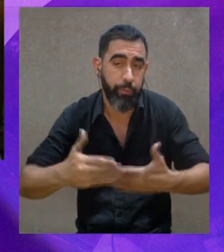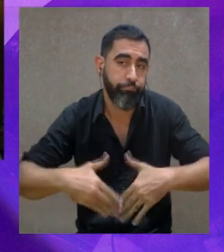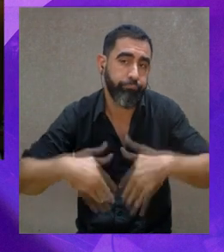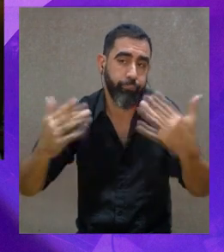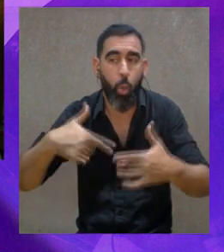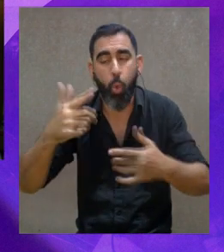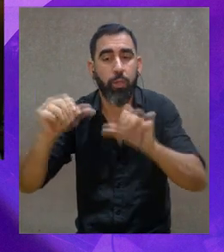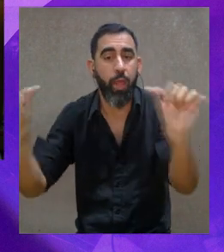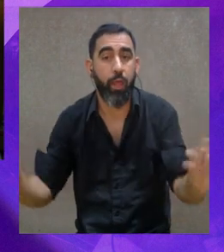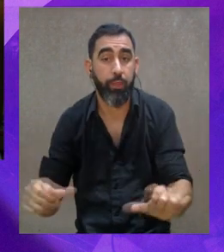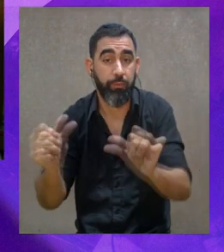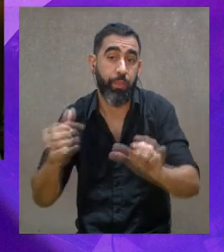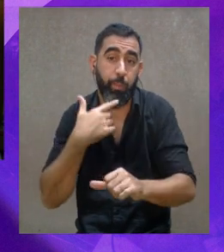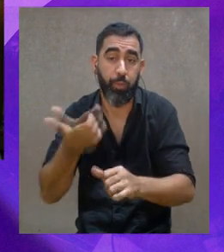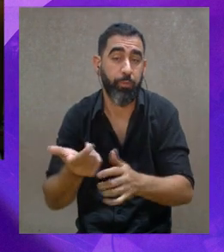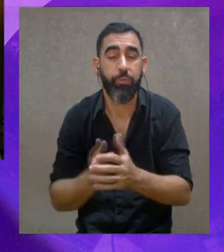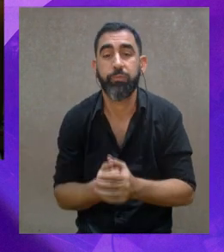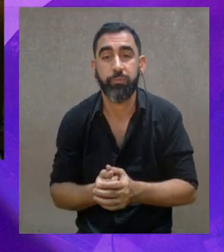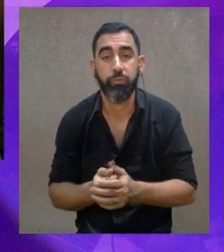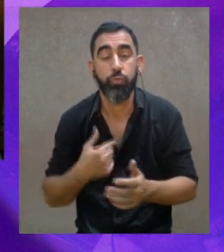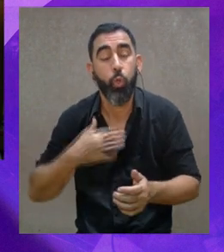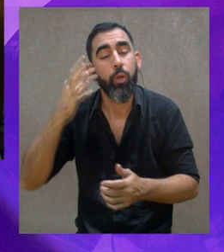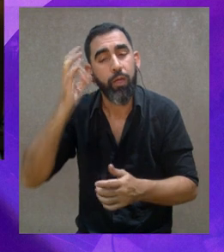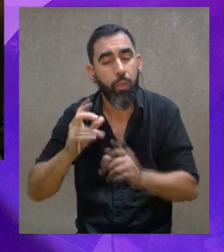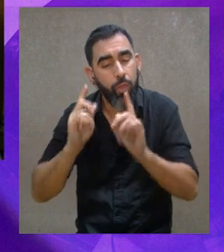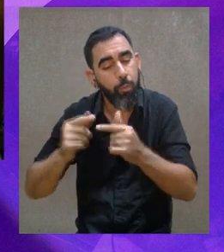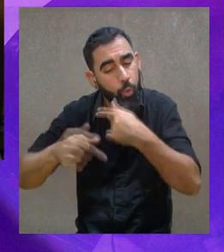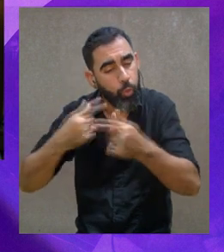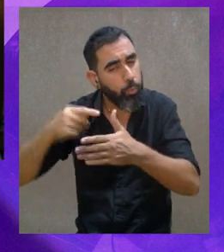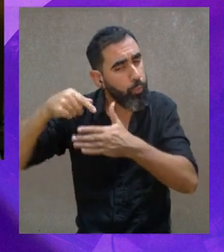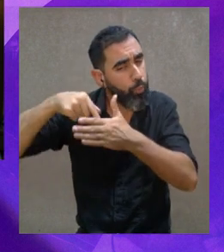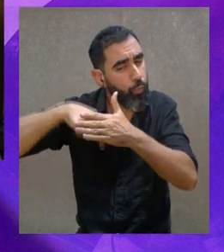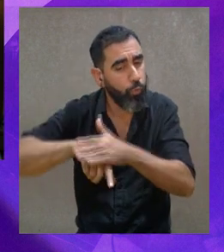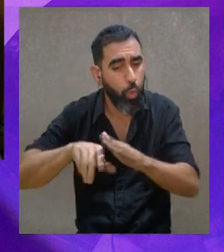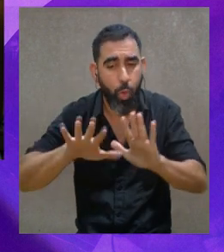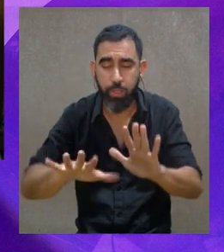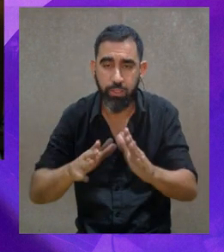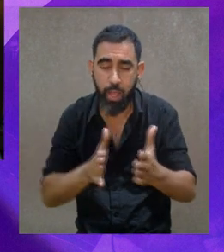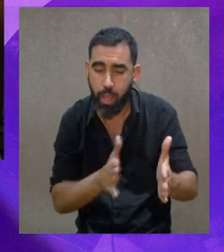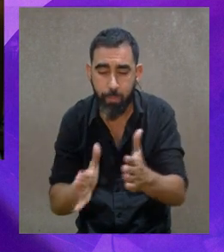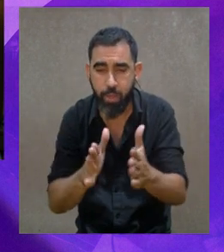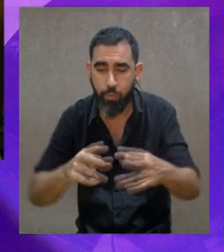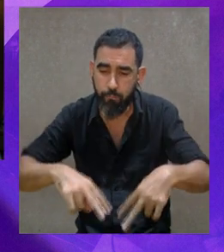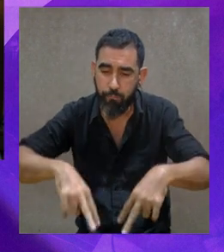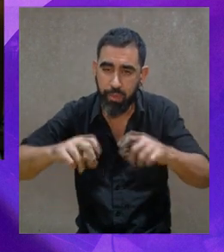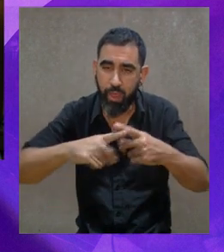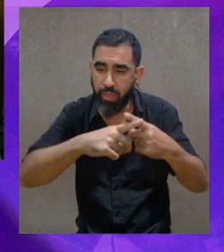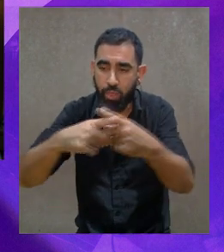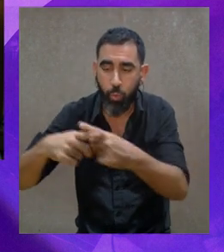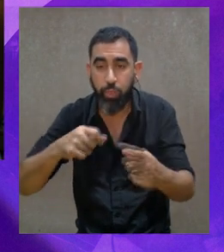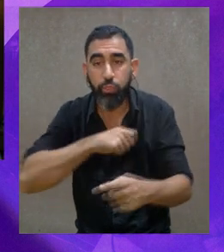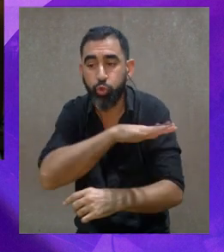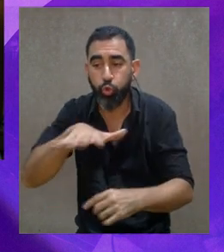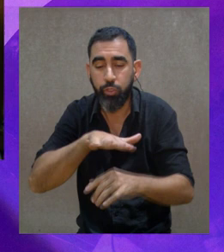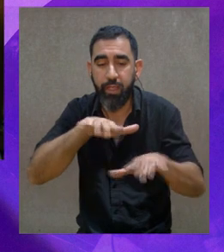corre del lugar y siempre quienes están en el arte y lo conocen hacemos como ese camino de ponerlo como